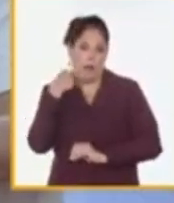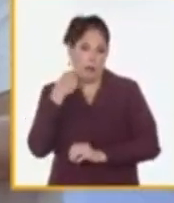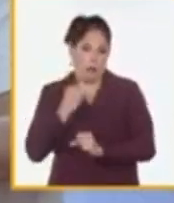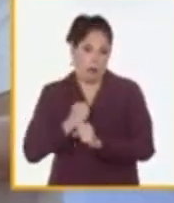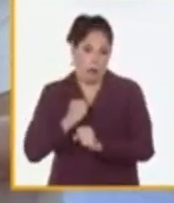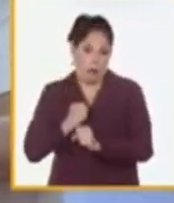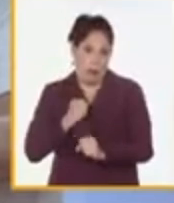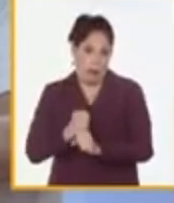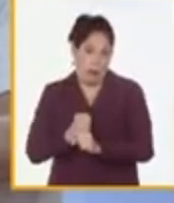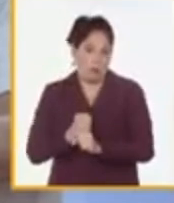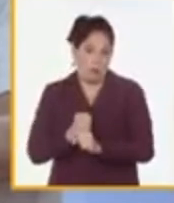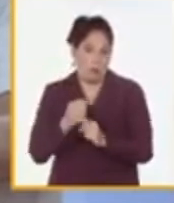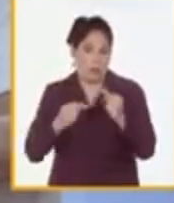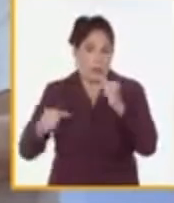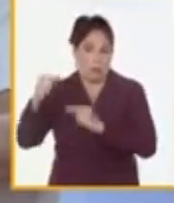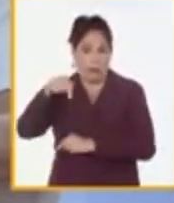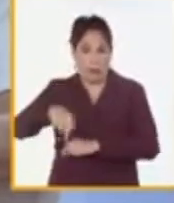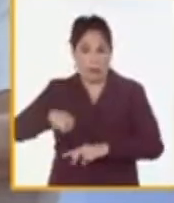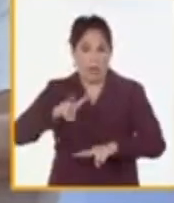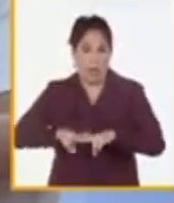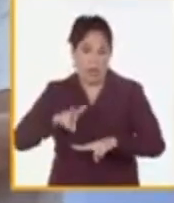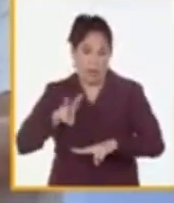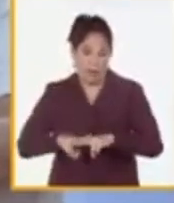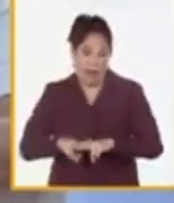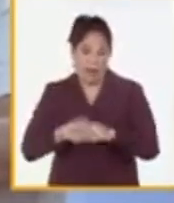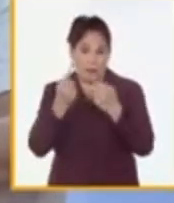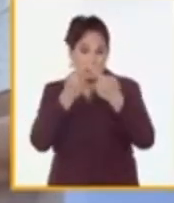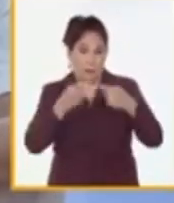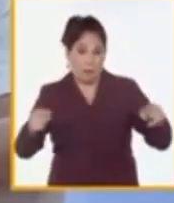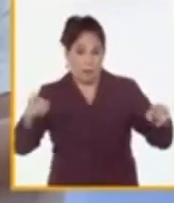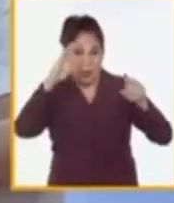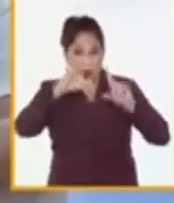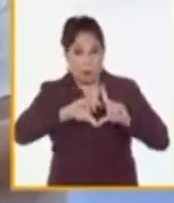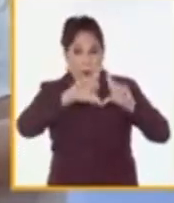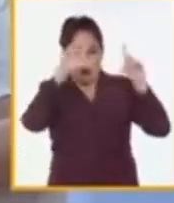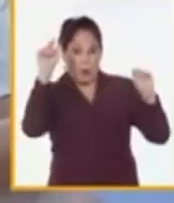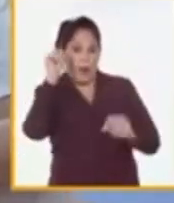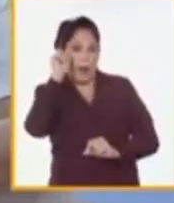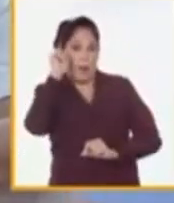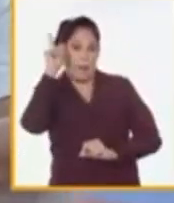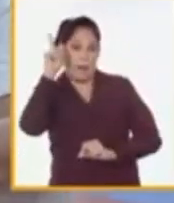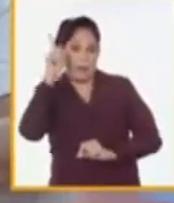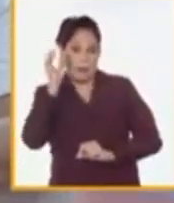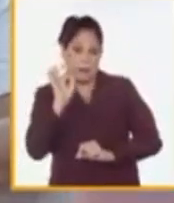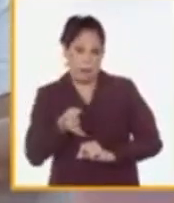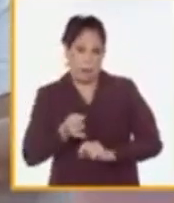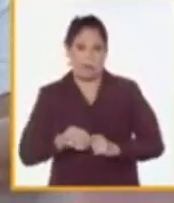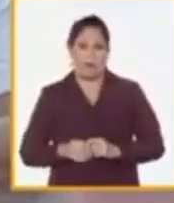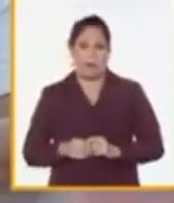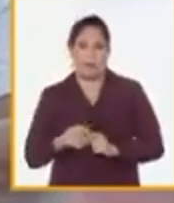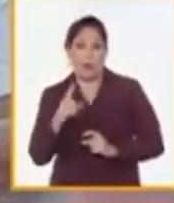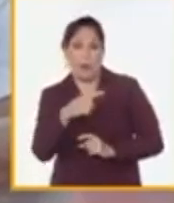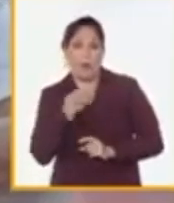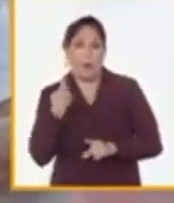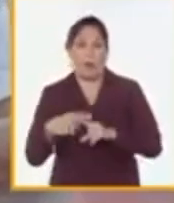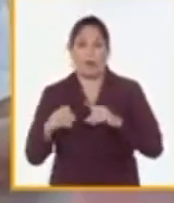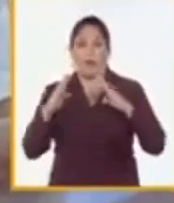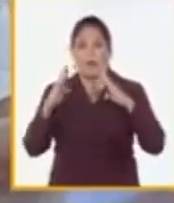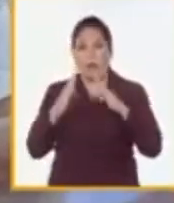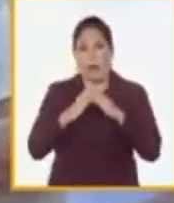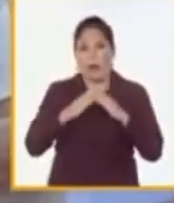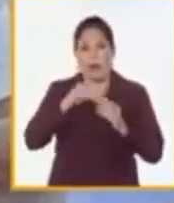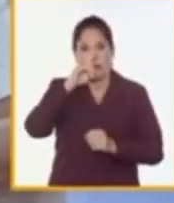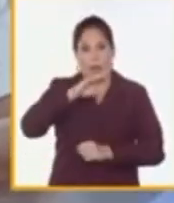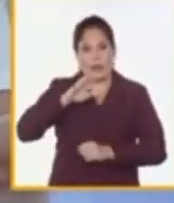aunque fundamentalmente es aquí en La Habana, se ha extendido con muchísimas experiencias a todo el país. Estaremos en las casas de niños sin